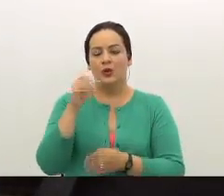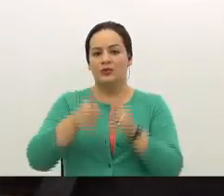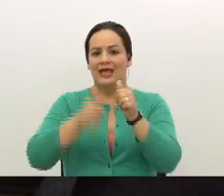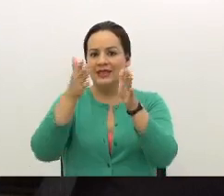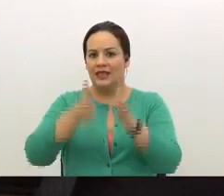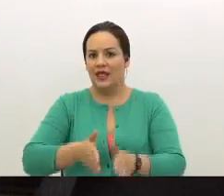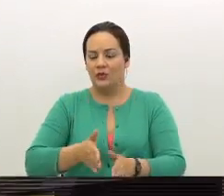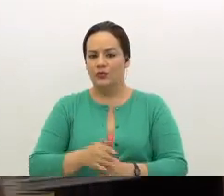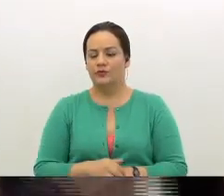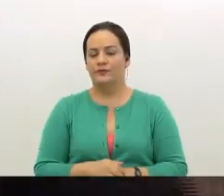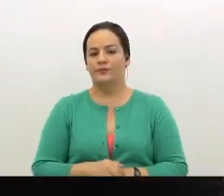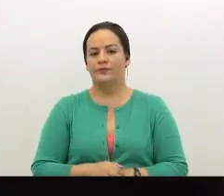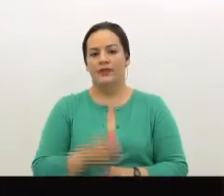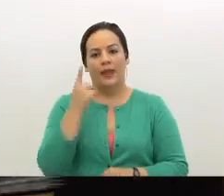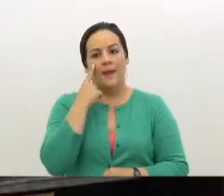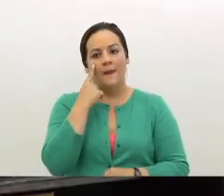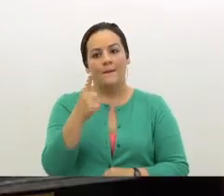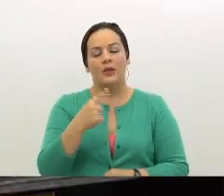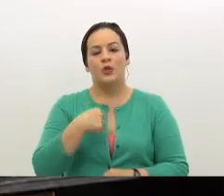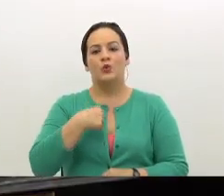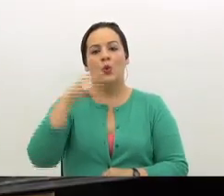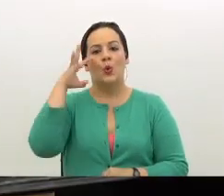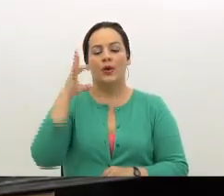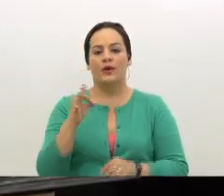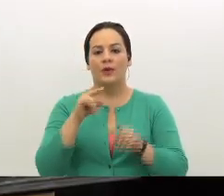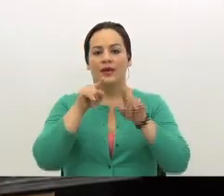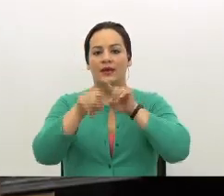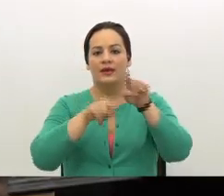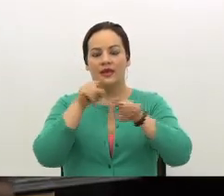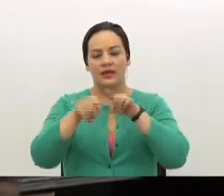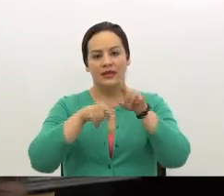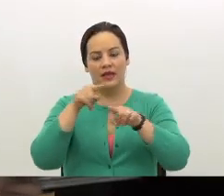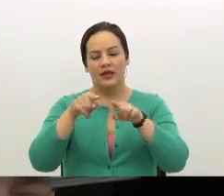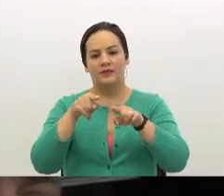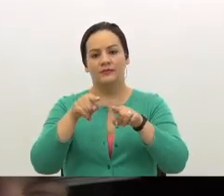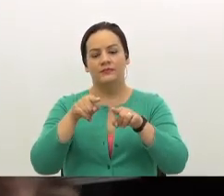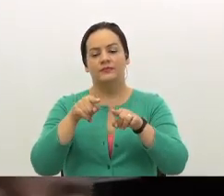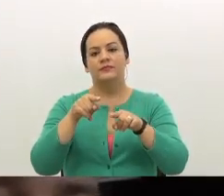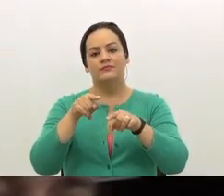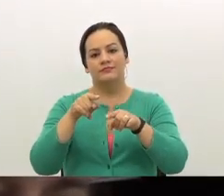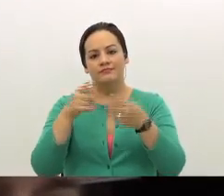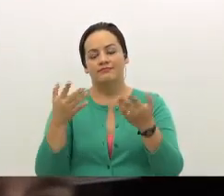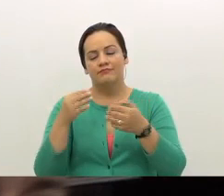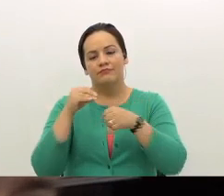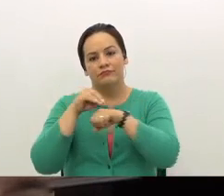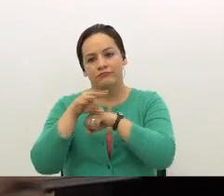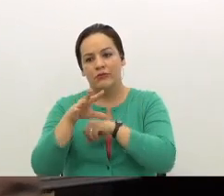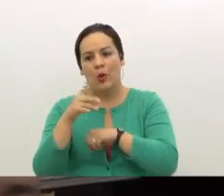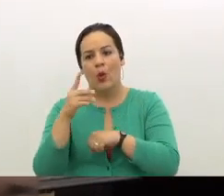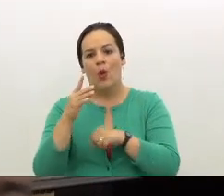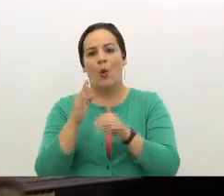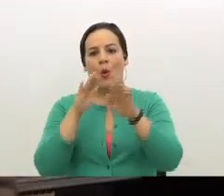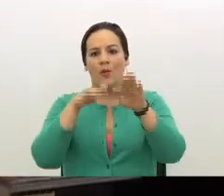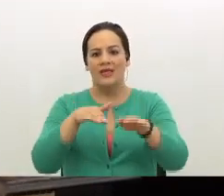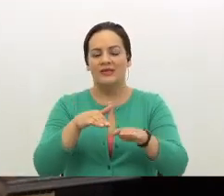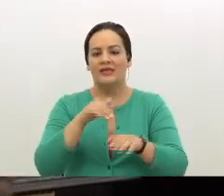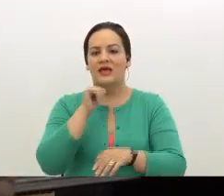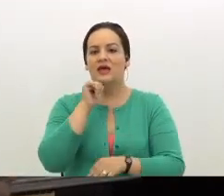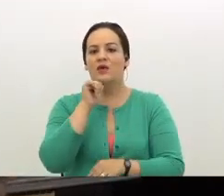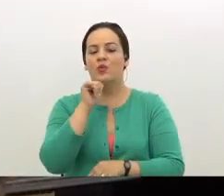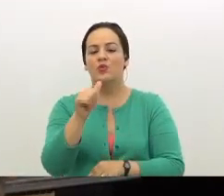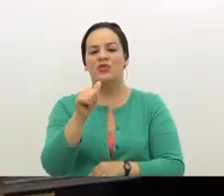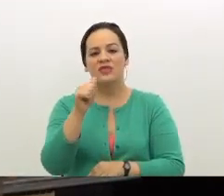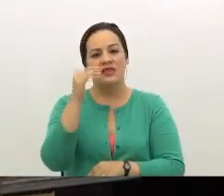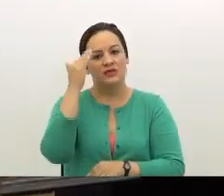Mire, yo creo que las críticas son infundadas, creo que obedecen más a un desconocimiento